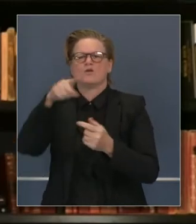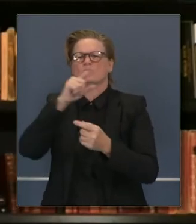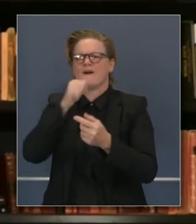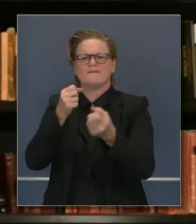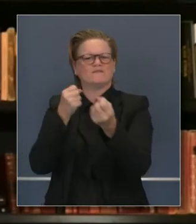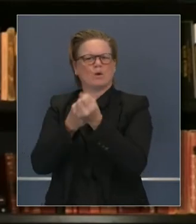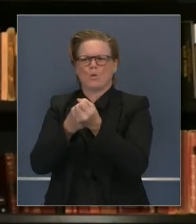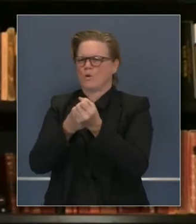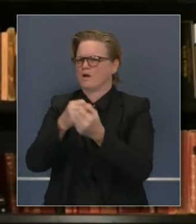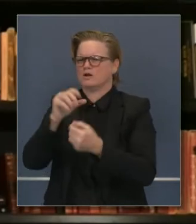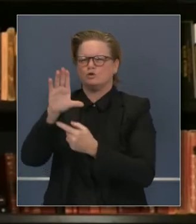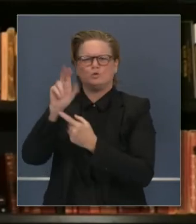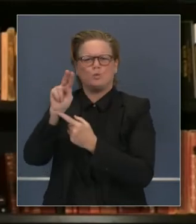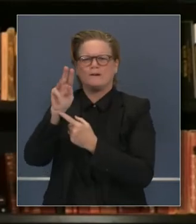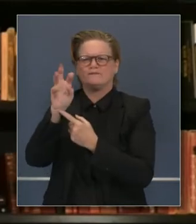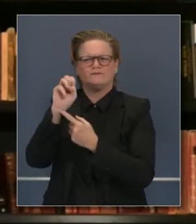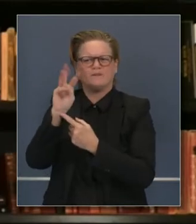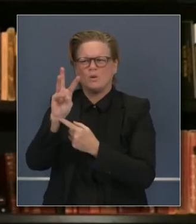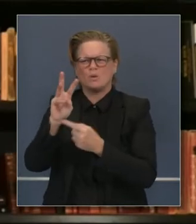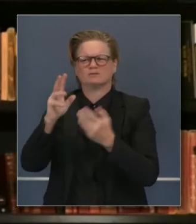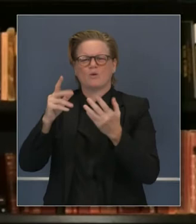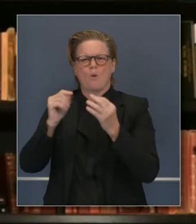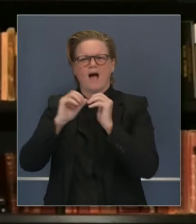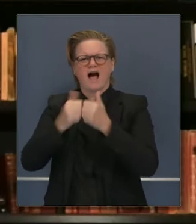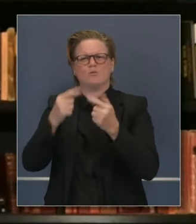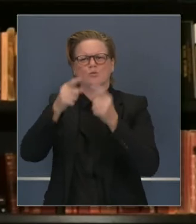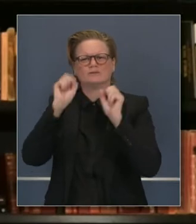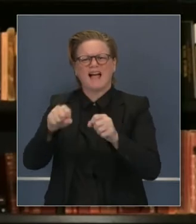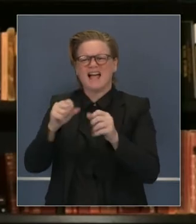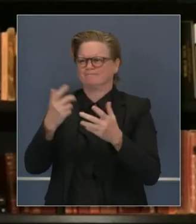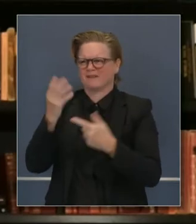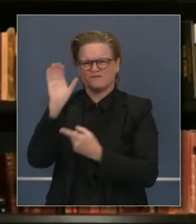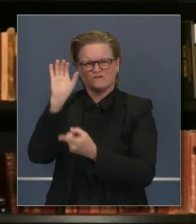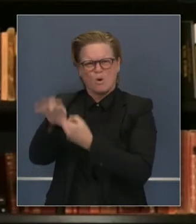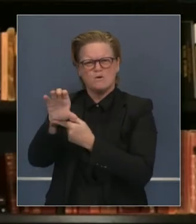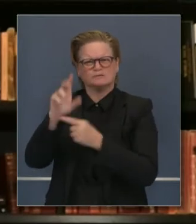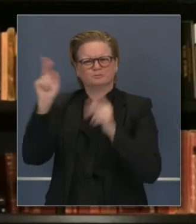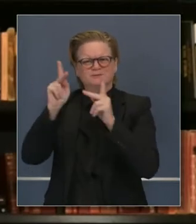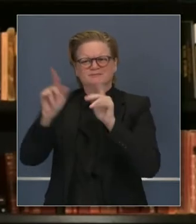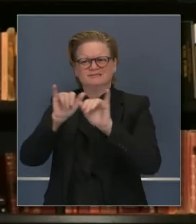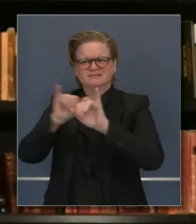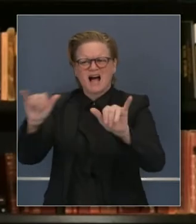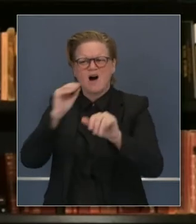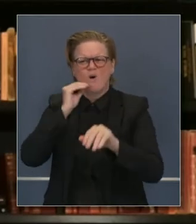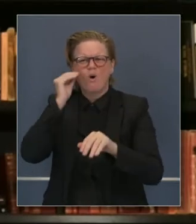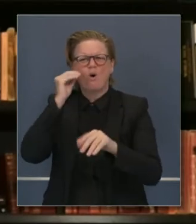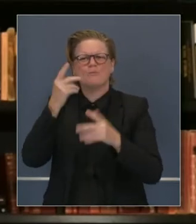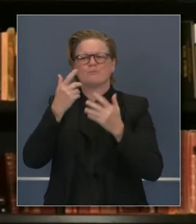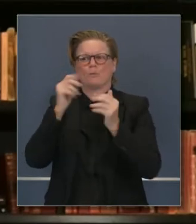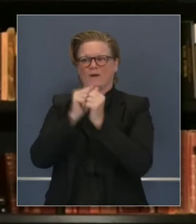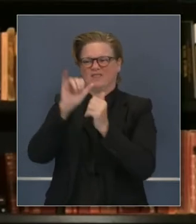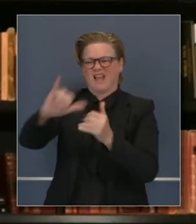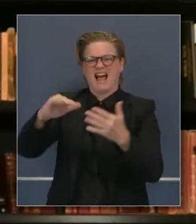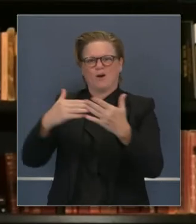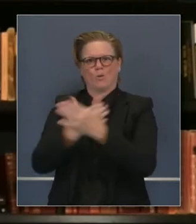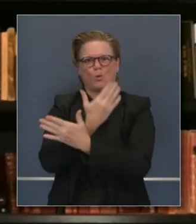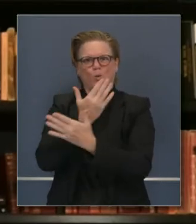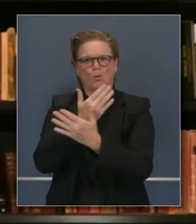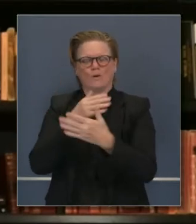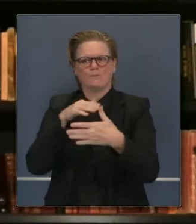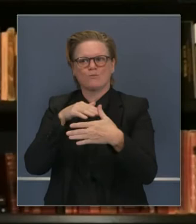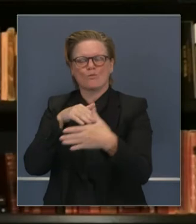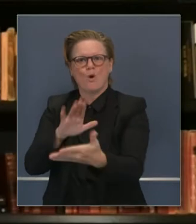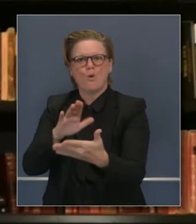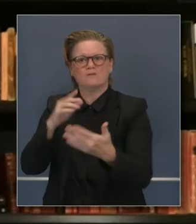hacer cumplir este toque de queda. ¿Cómo planea usted hacer cumplir esto y cuáles son